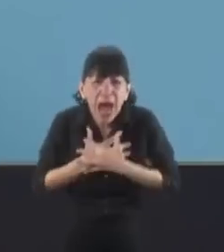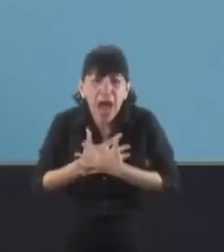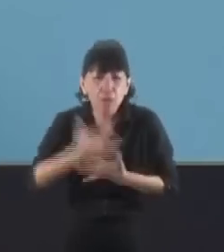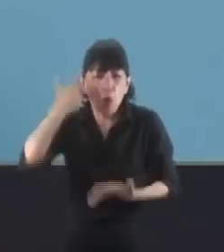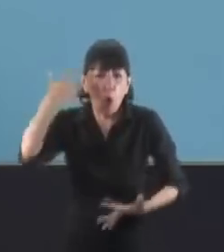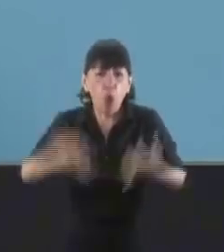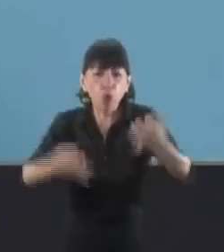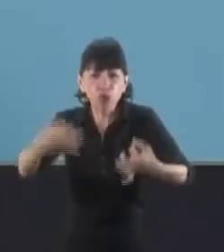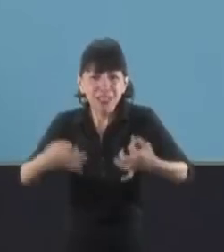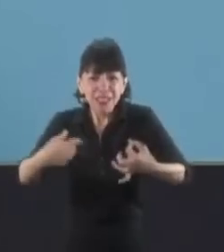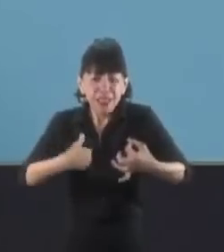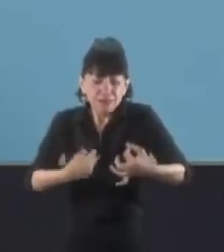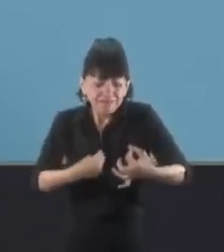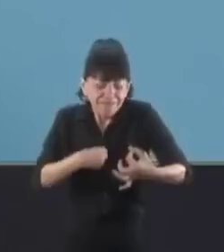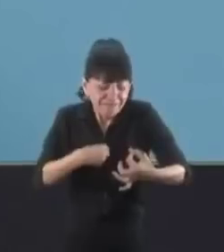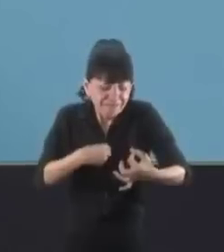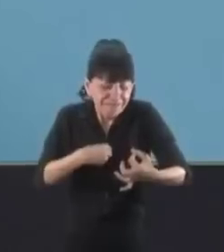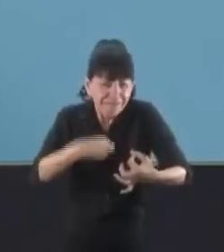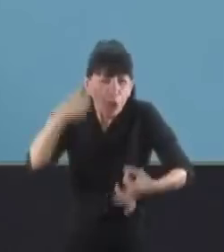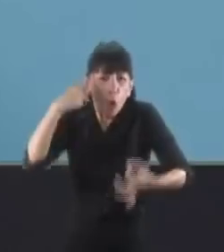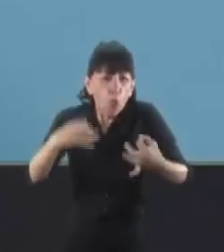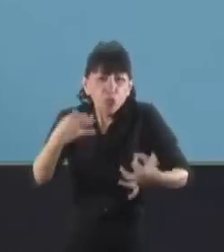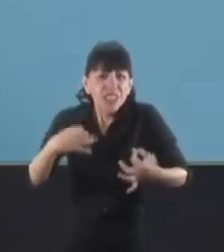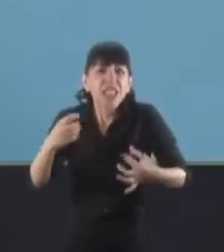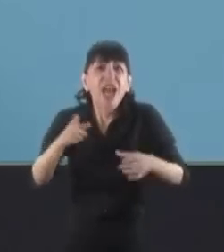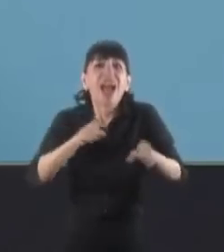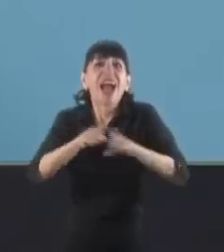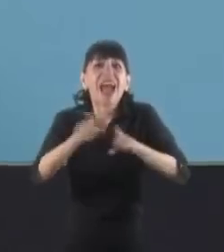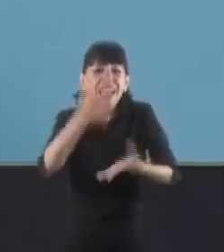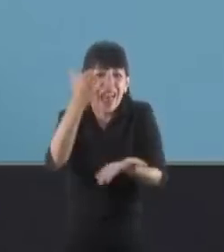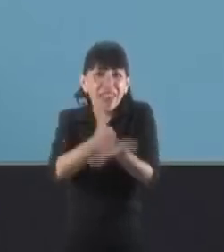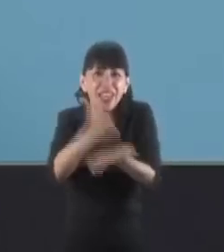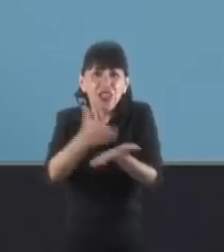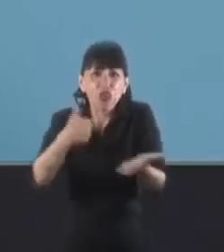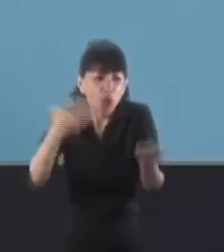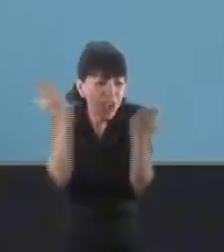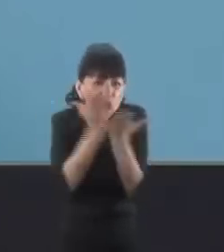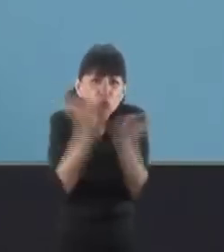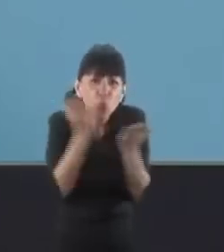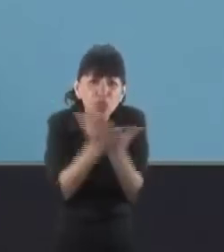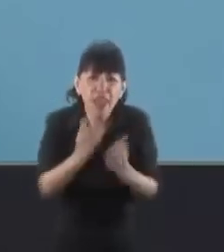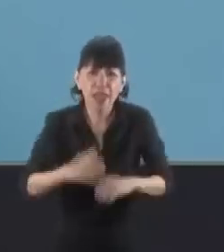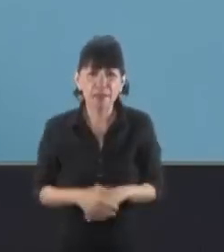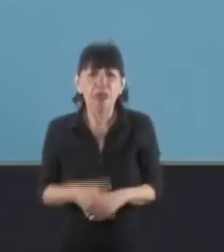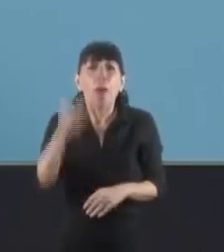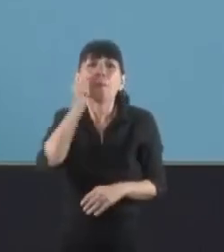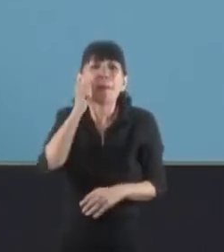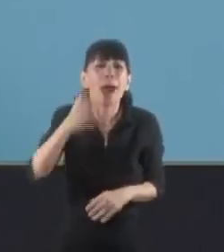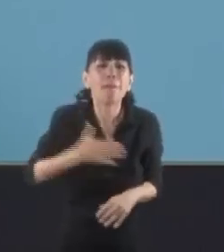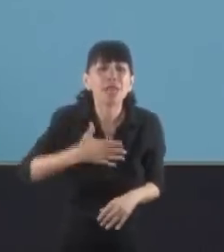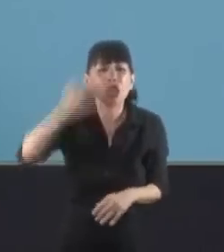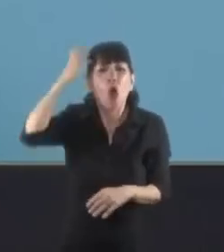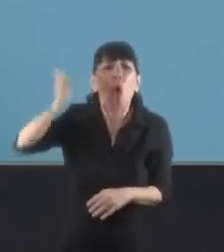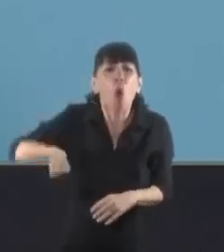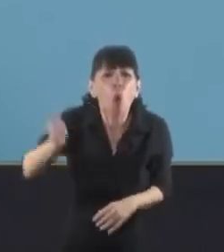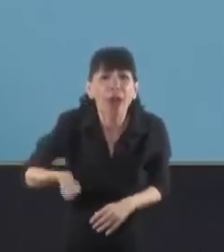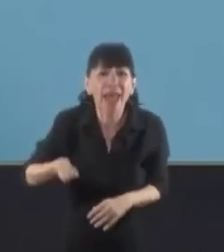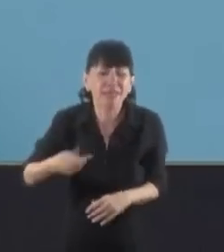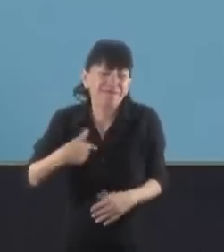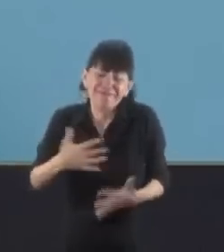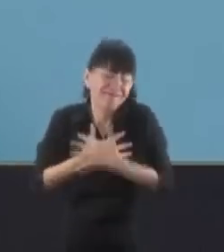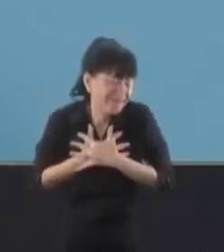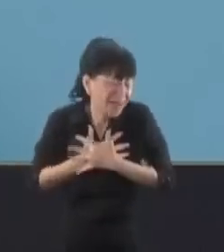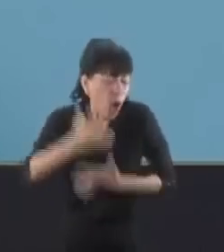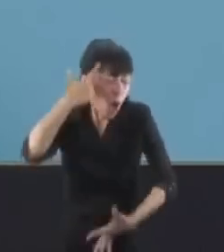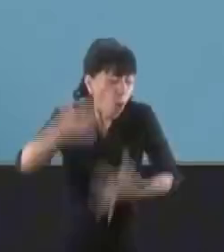congreso, los sectores de la oposición y oficialistas resolvieron sus diferencias en esta cuestión al considerar que esta